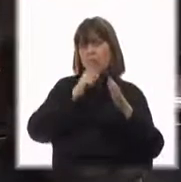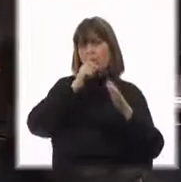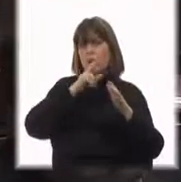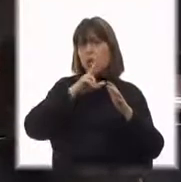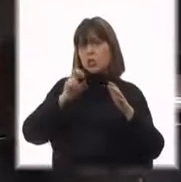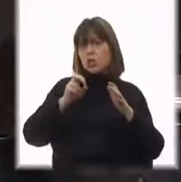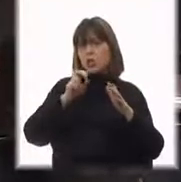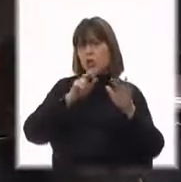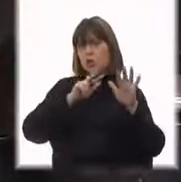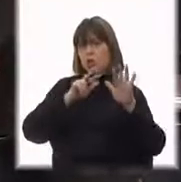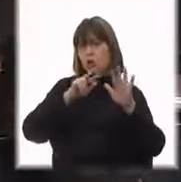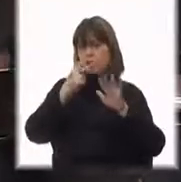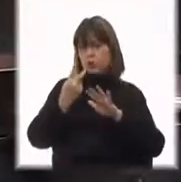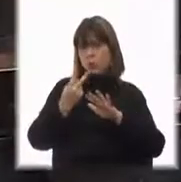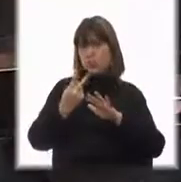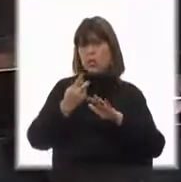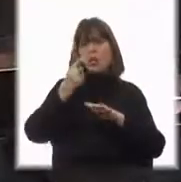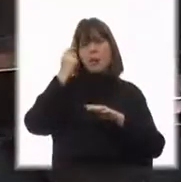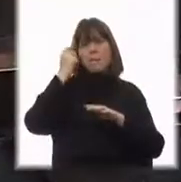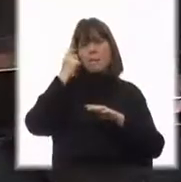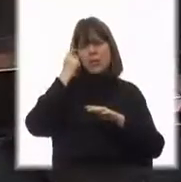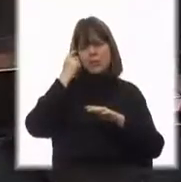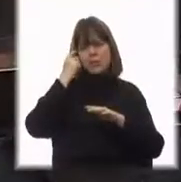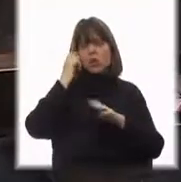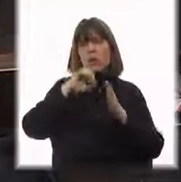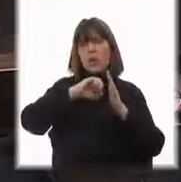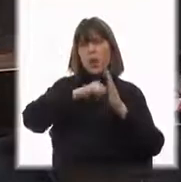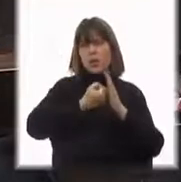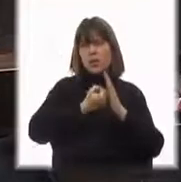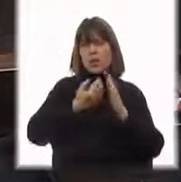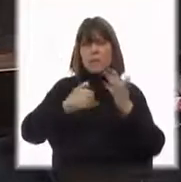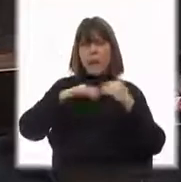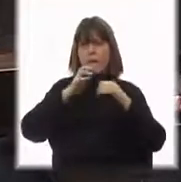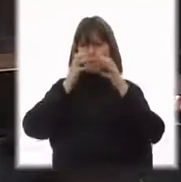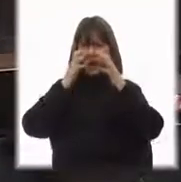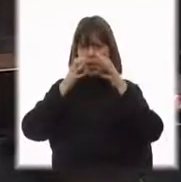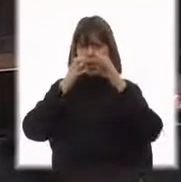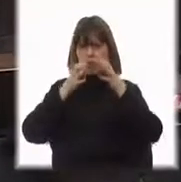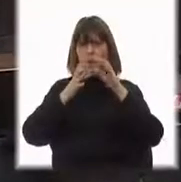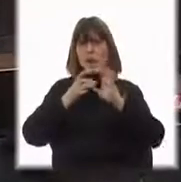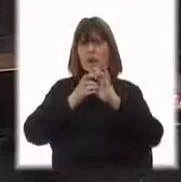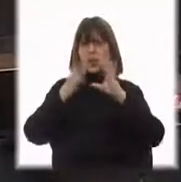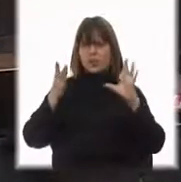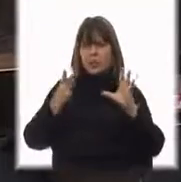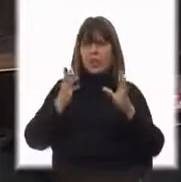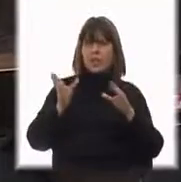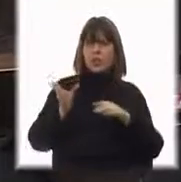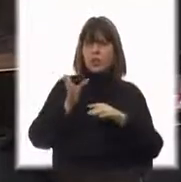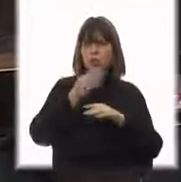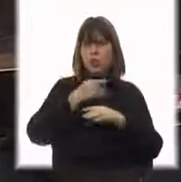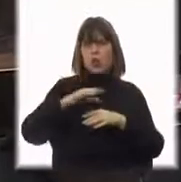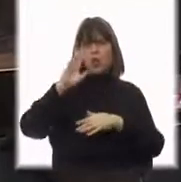1802. 1802. Pienso que las entidades bancarias son más peligrosas para nuestras libertades que todos los